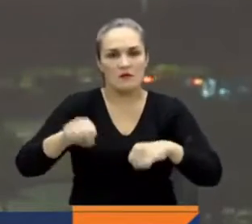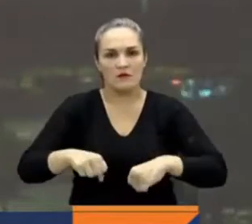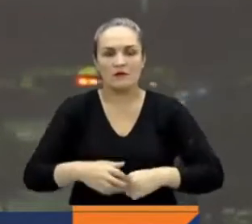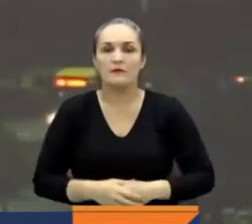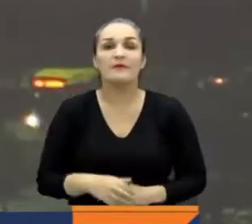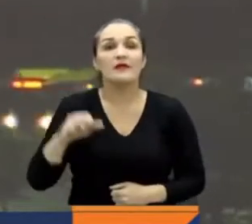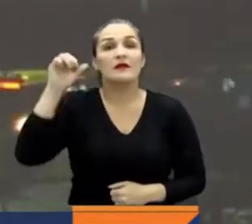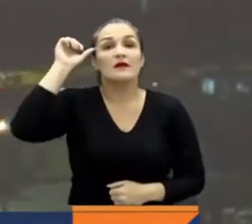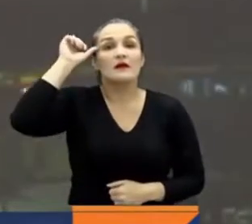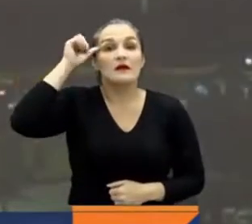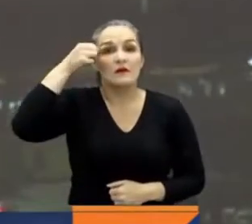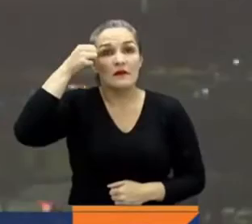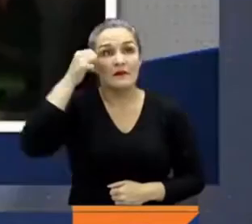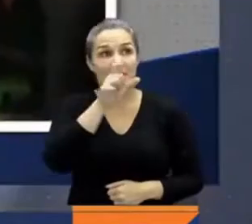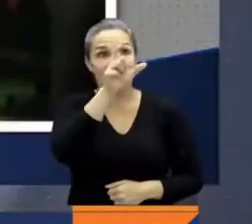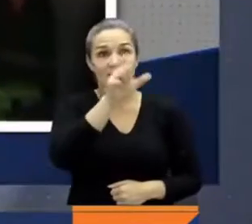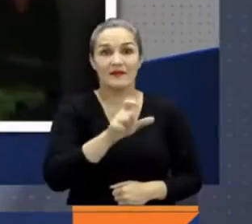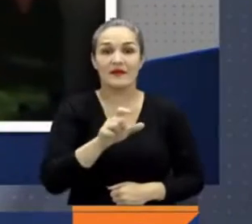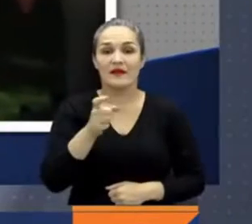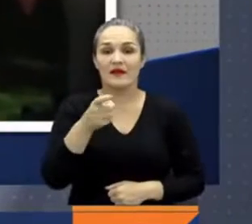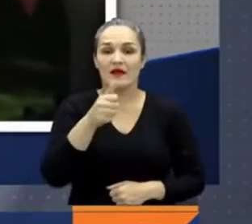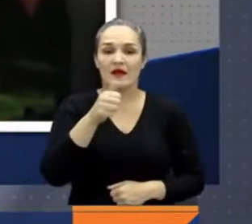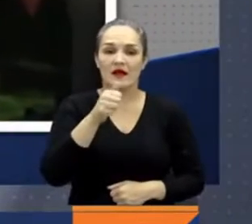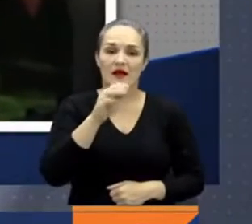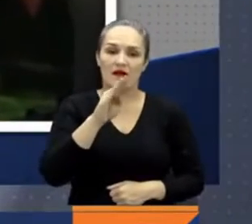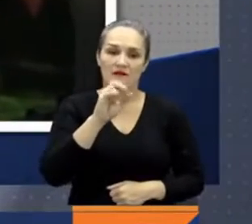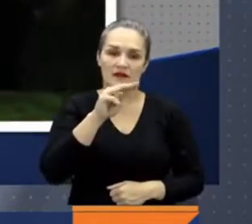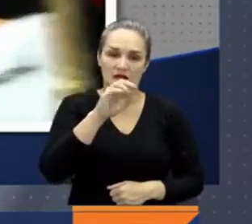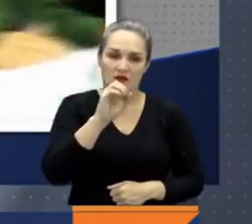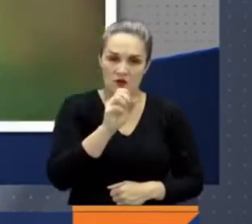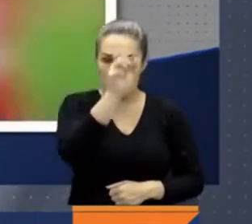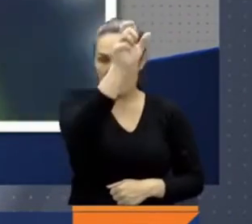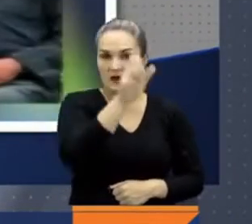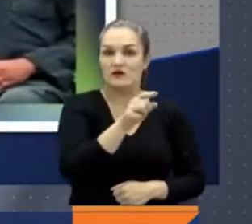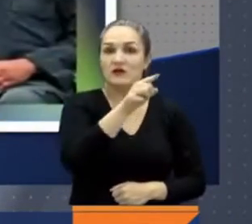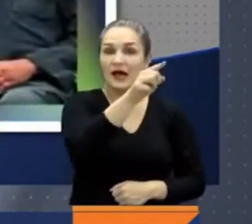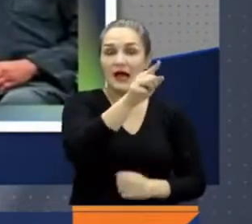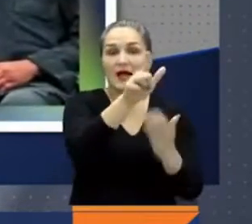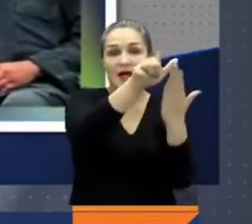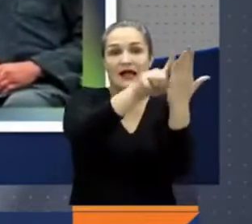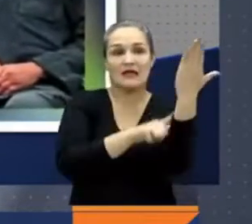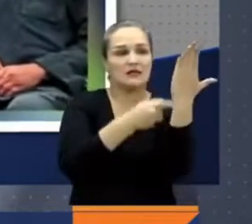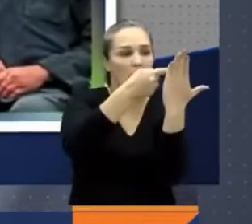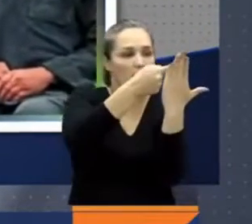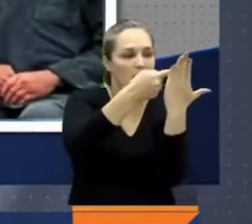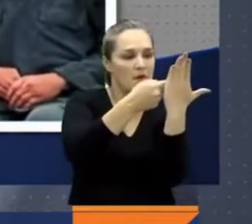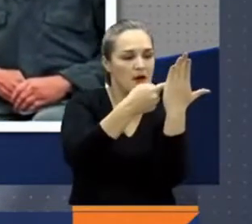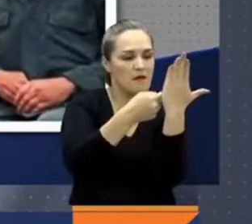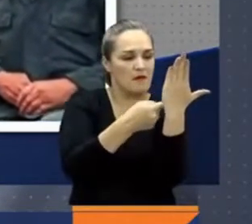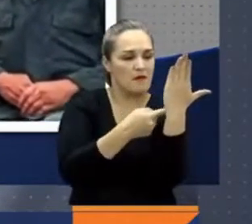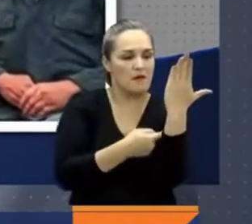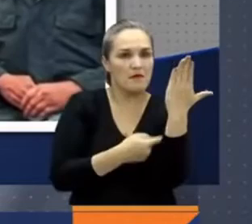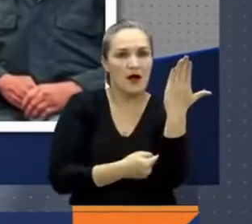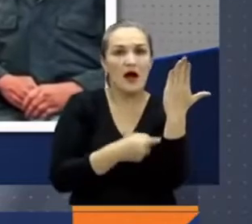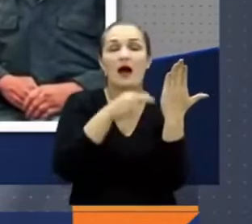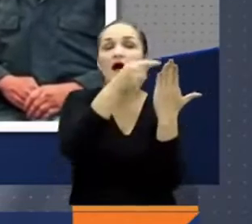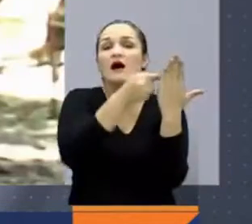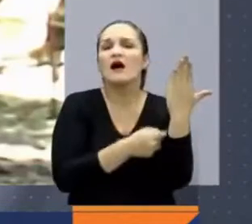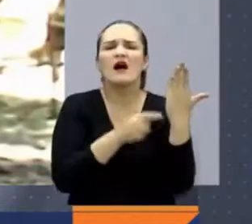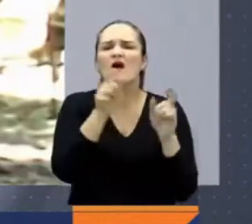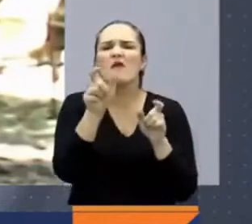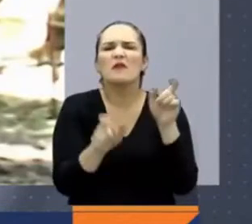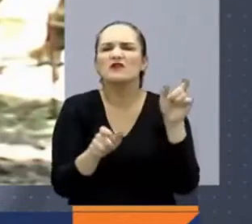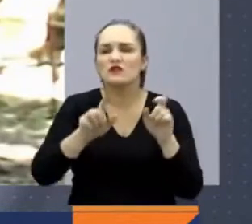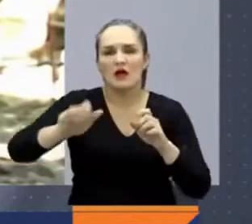Recordemos que alias Gavino está en una lista que se conoció de los negociadores del ELN, a los que se les suspende la